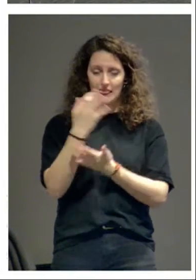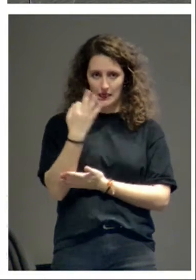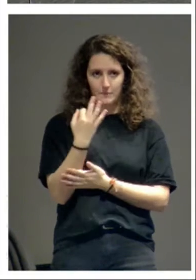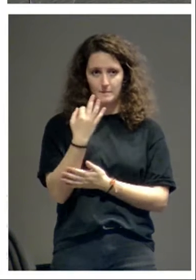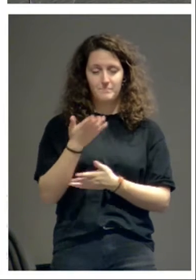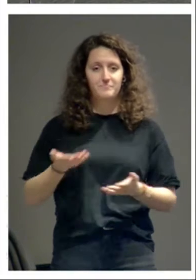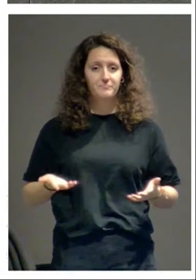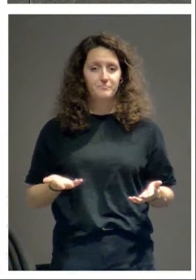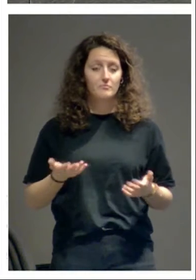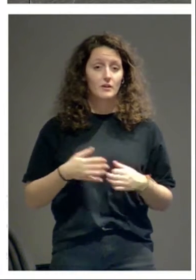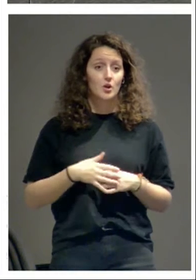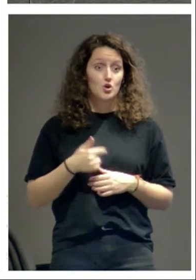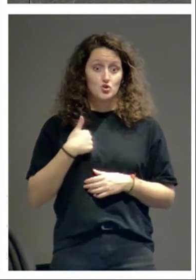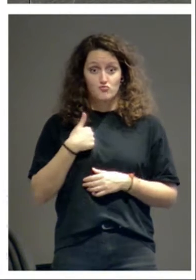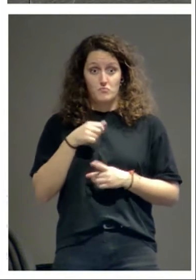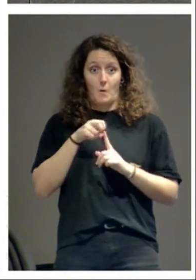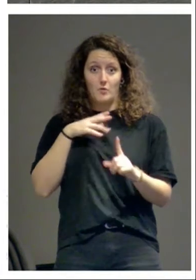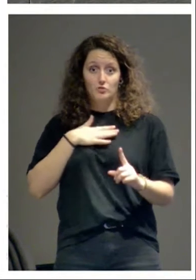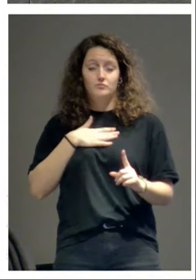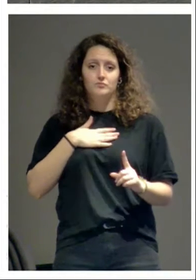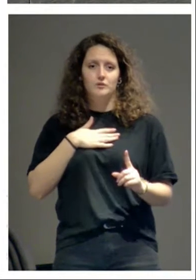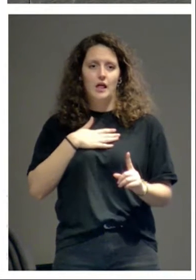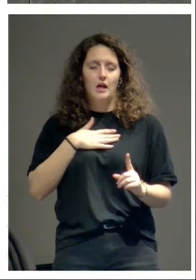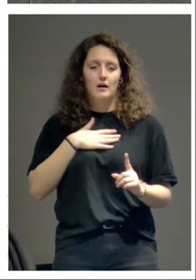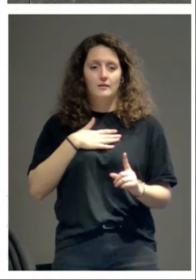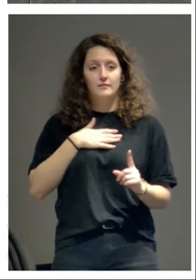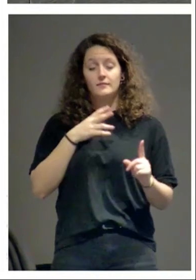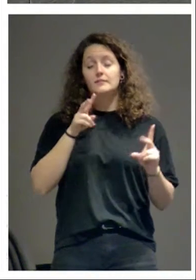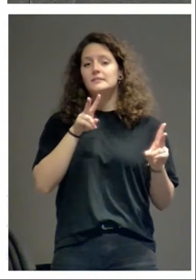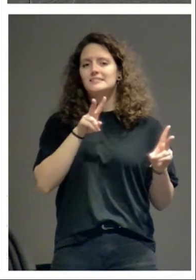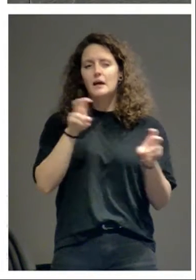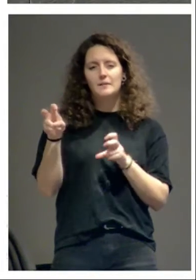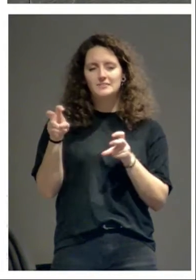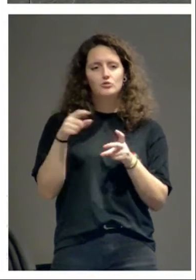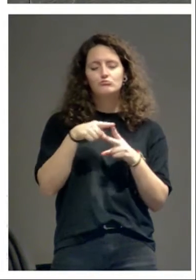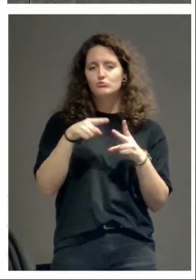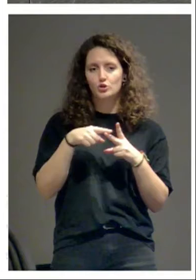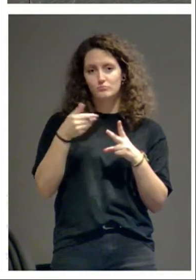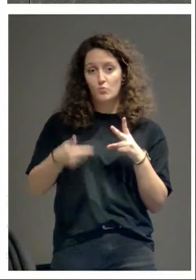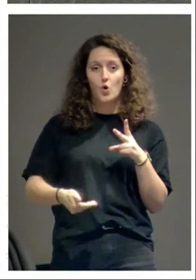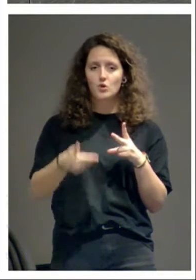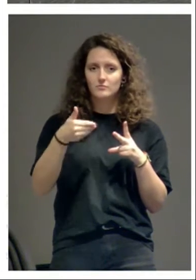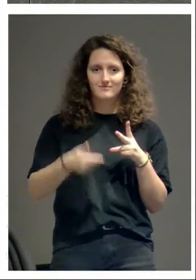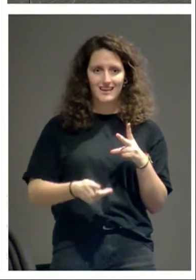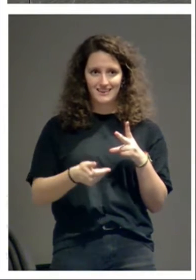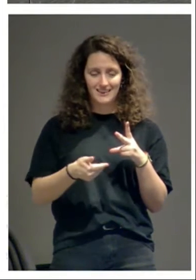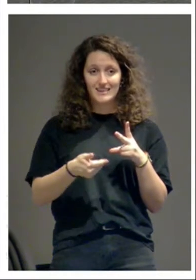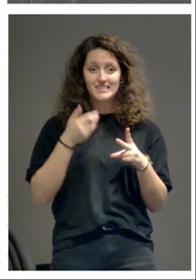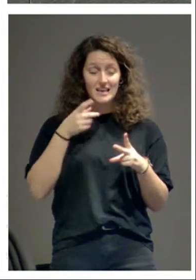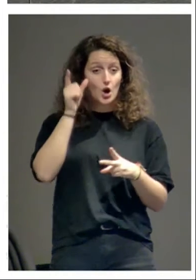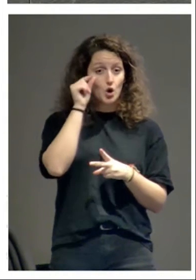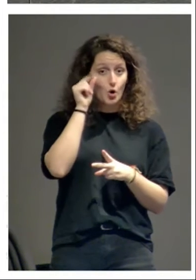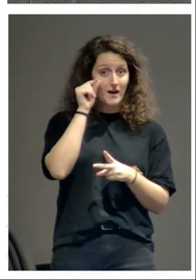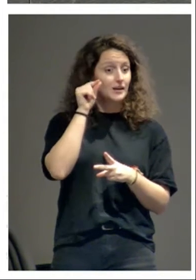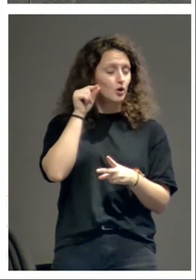Probablemente, o a mi entender, dos de los aspectos más relevantes de la significación del